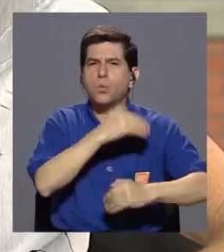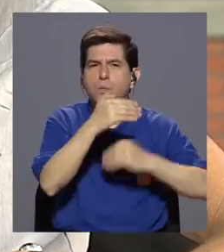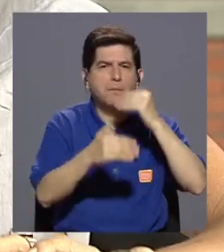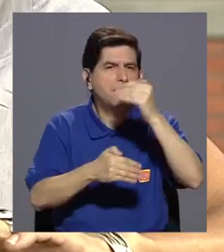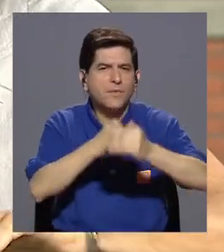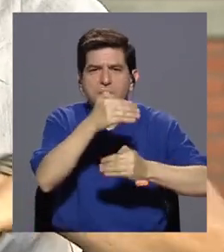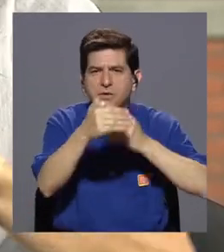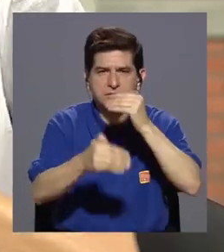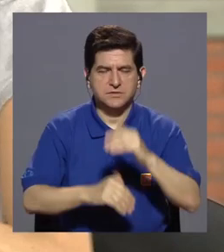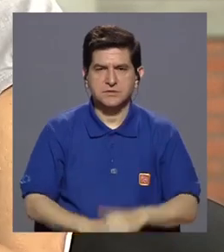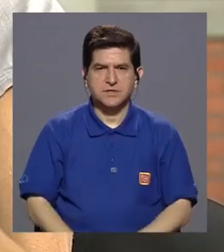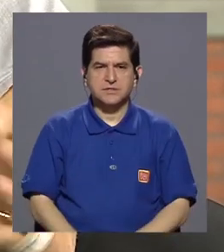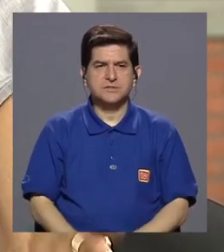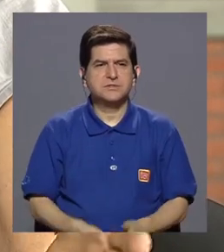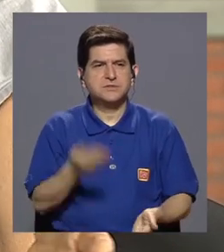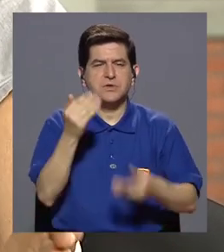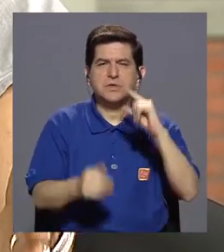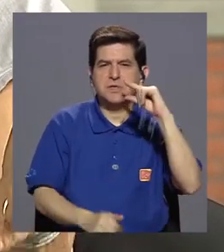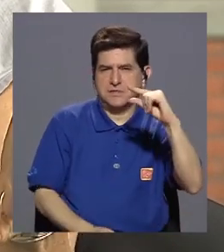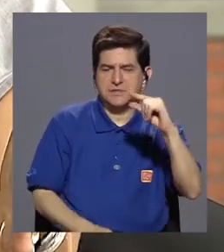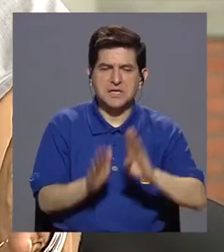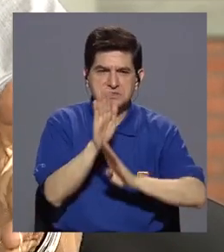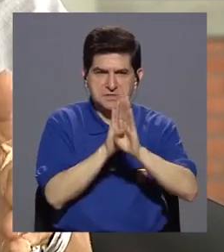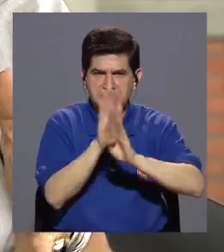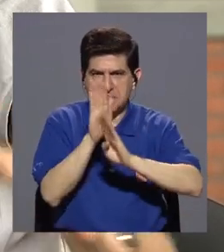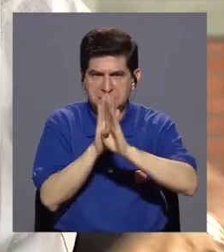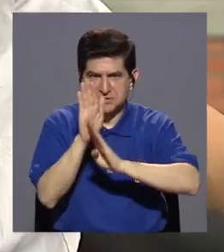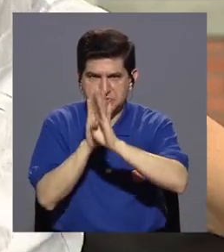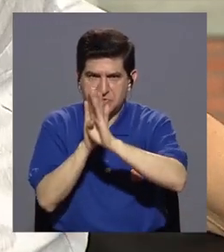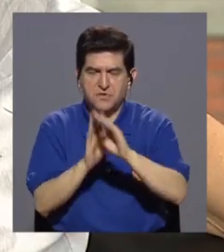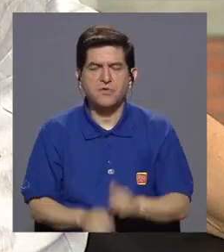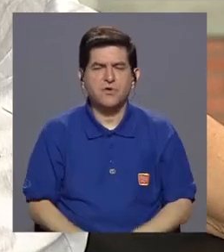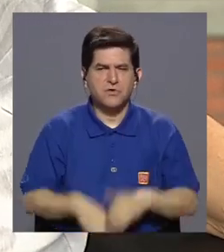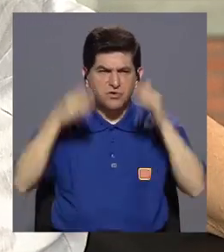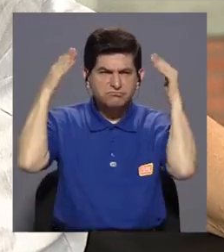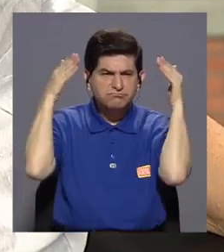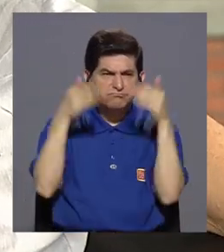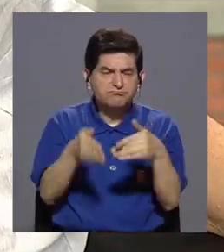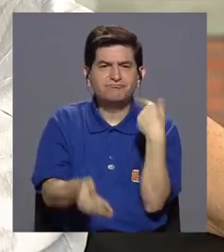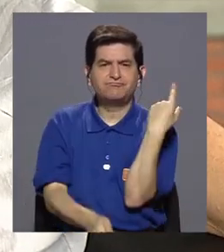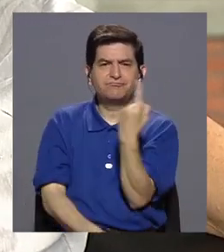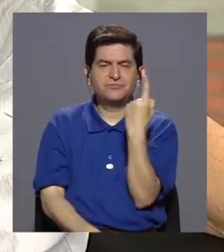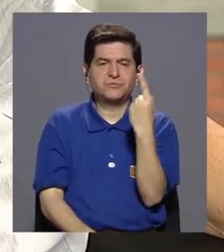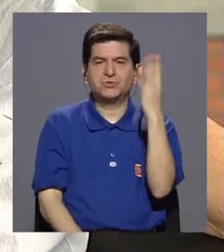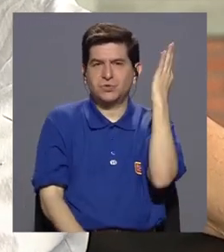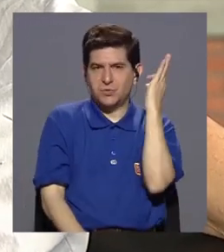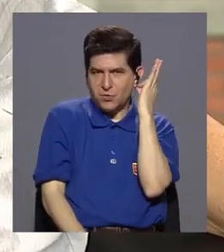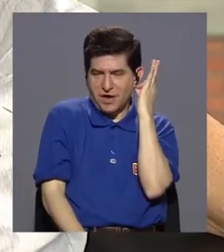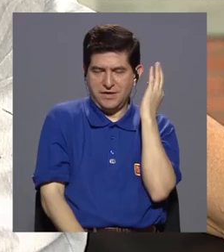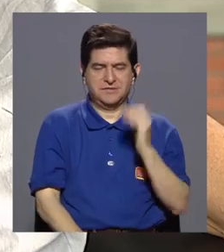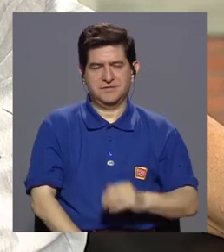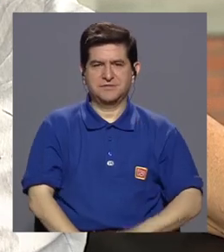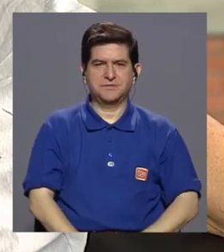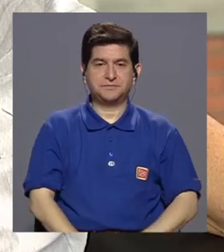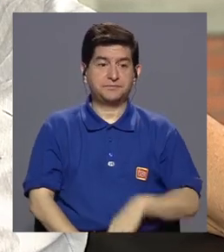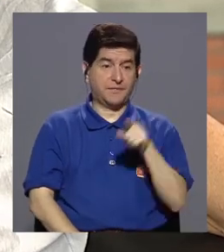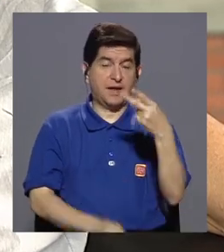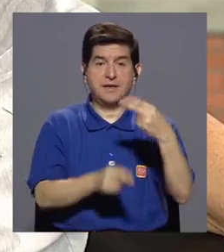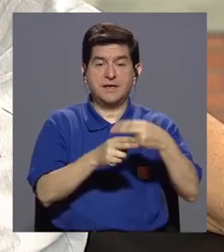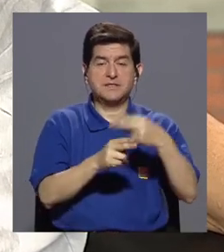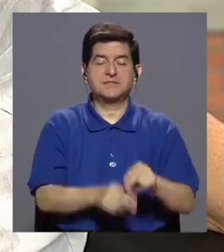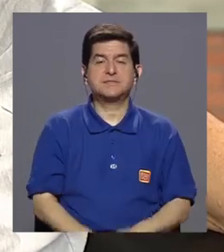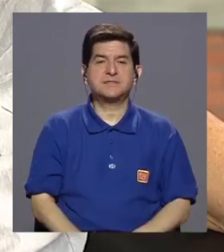proceso más pequeño de desarrollo que está dedicado solamente a las mujeres y que se